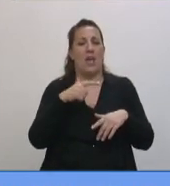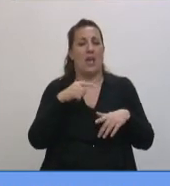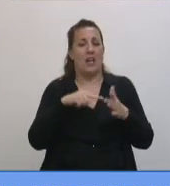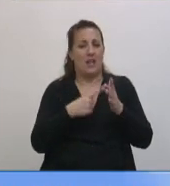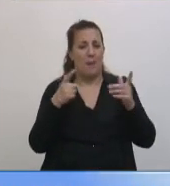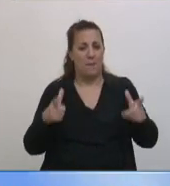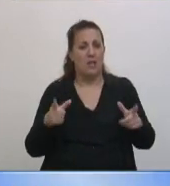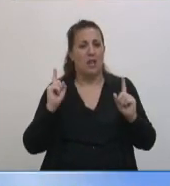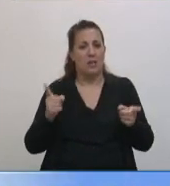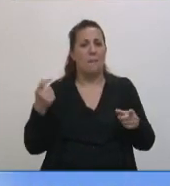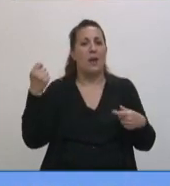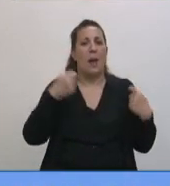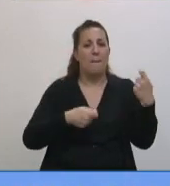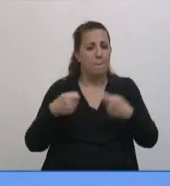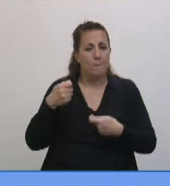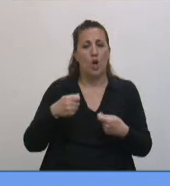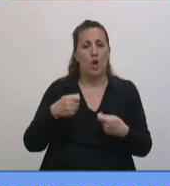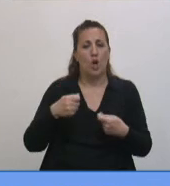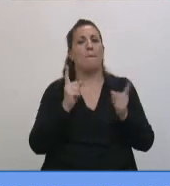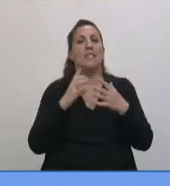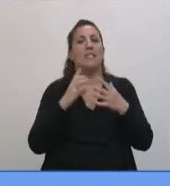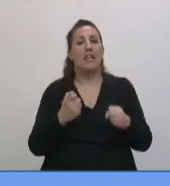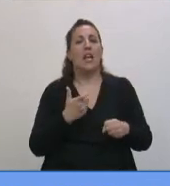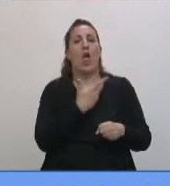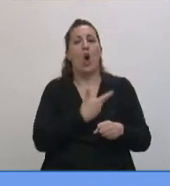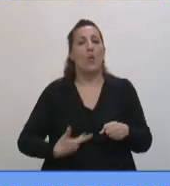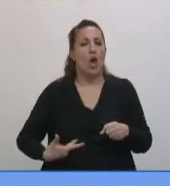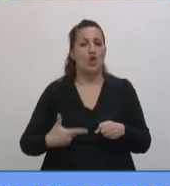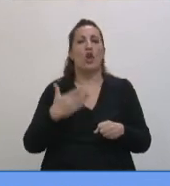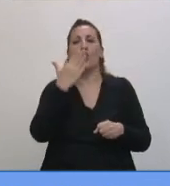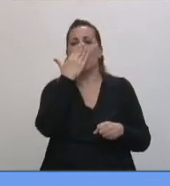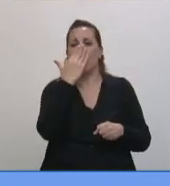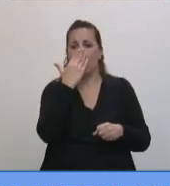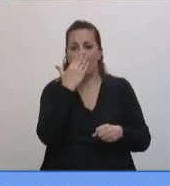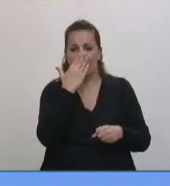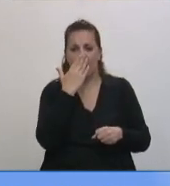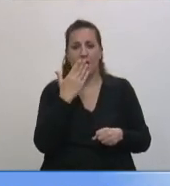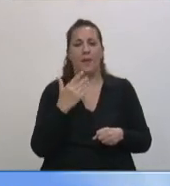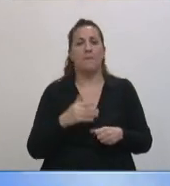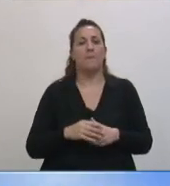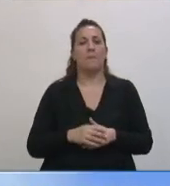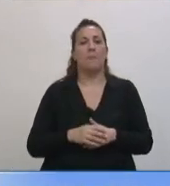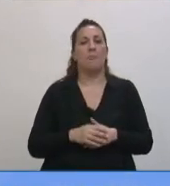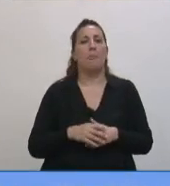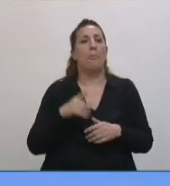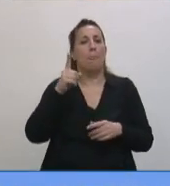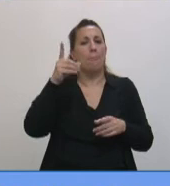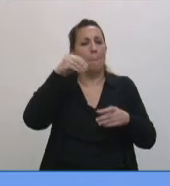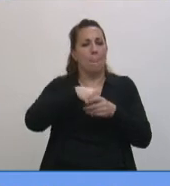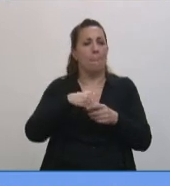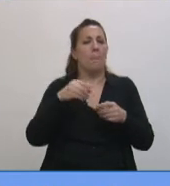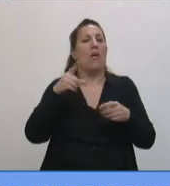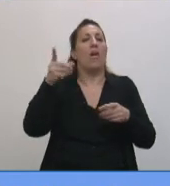sus aportes también la Secretaría de Gobierno de la Ciudad de Córdoba, la presidenta de Green Cross Argentina, integrante del Honorable